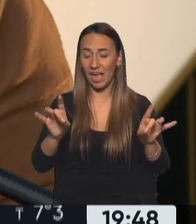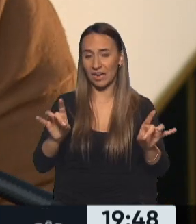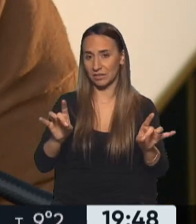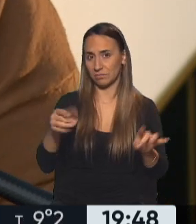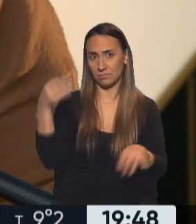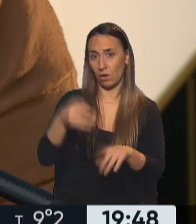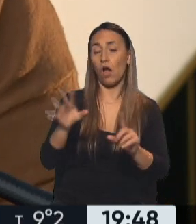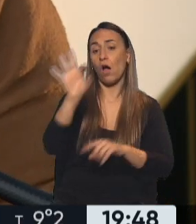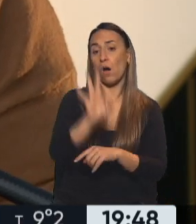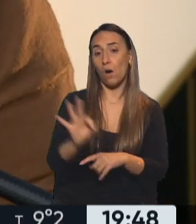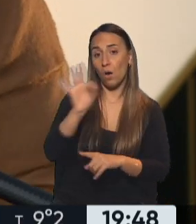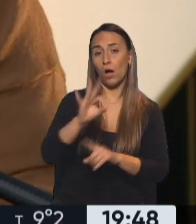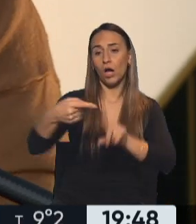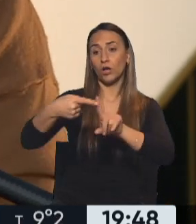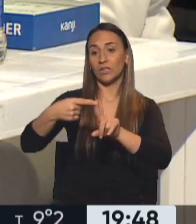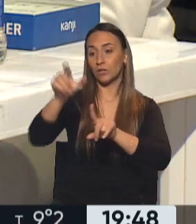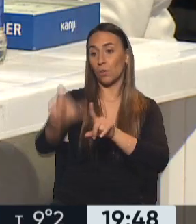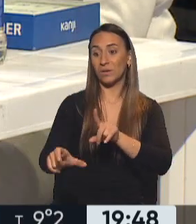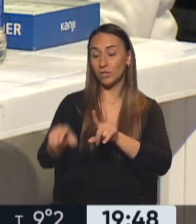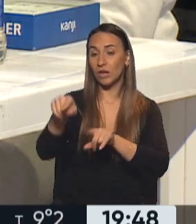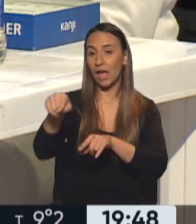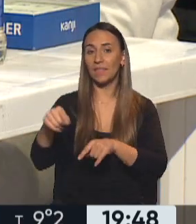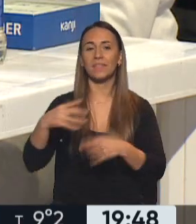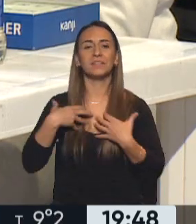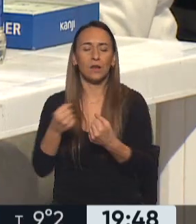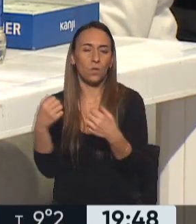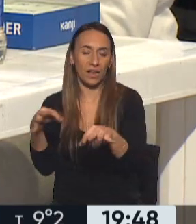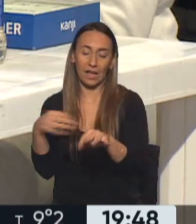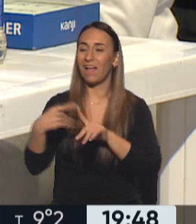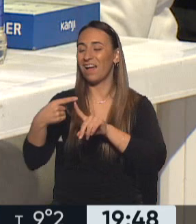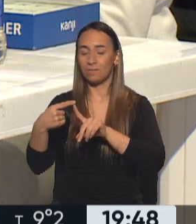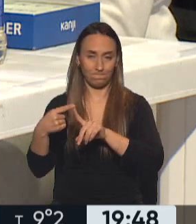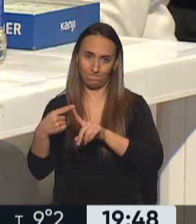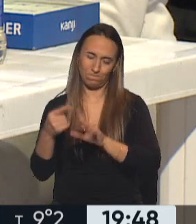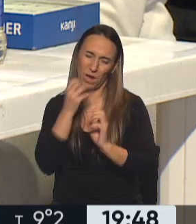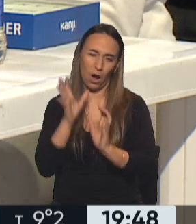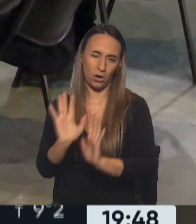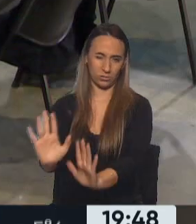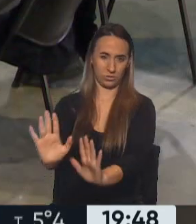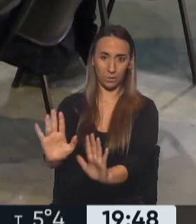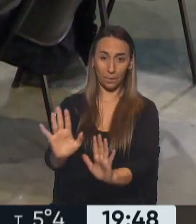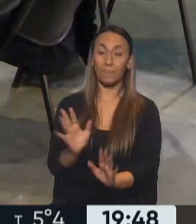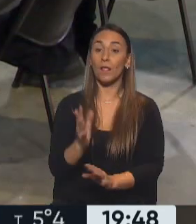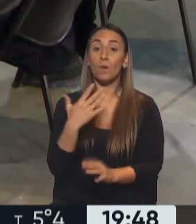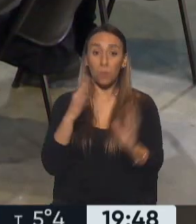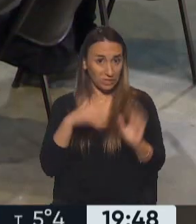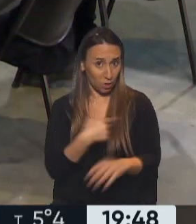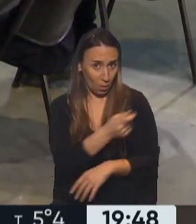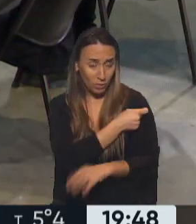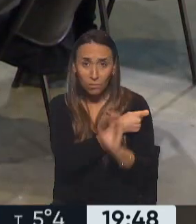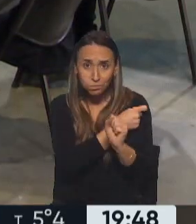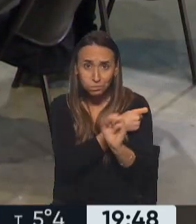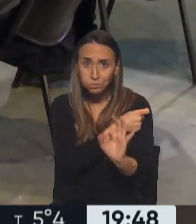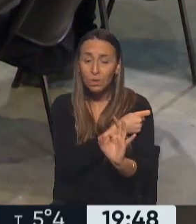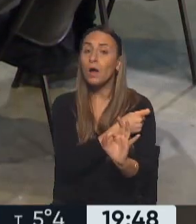contacto con personas de riesgo. Uno puede estar vacunado y enfermarse, y eso tenemos que estar conscientes de eso. Lo que tiene muy buena